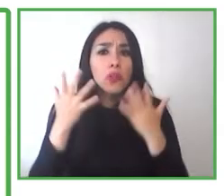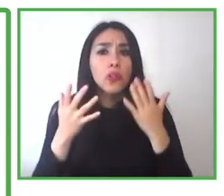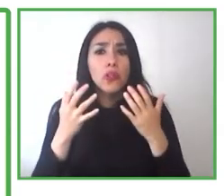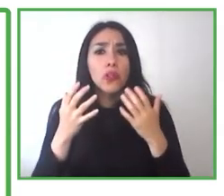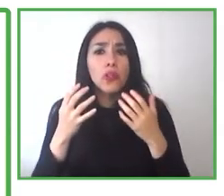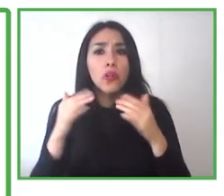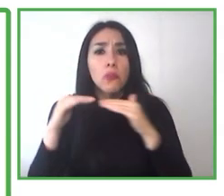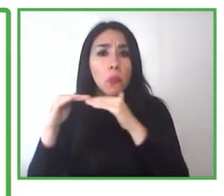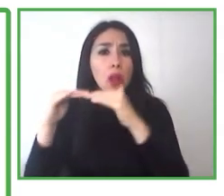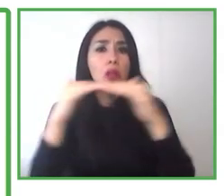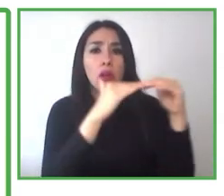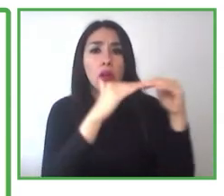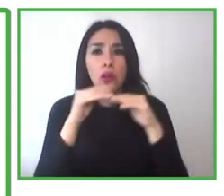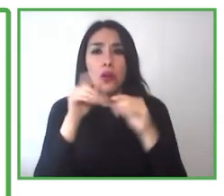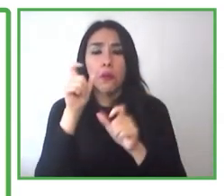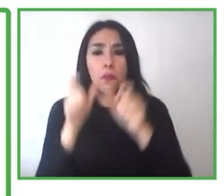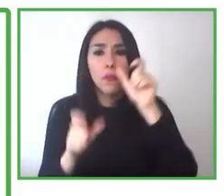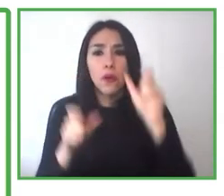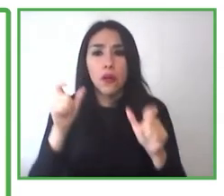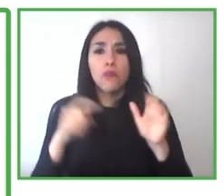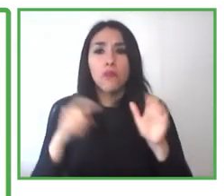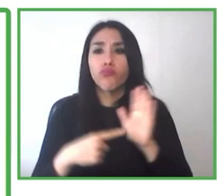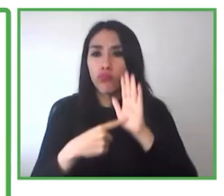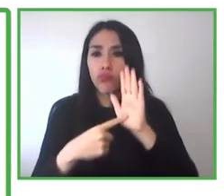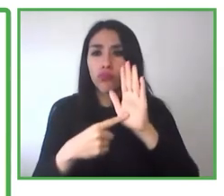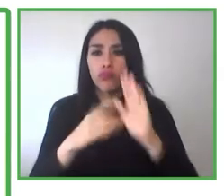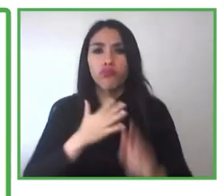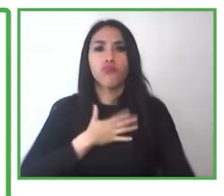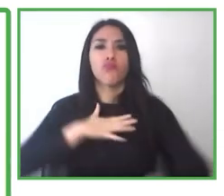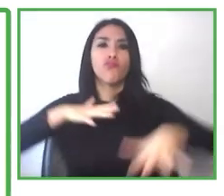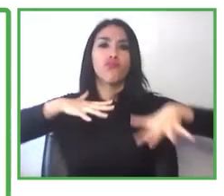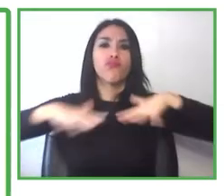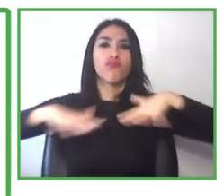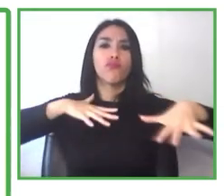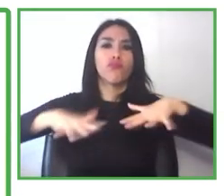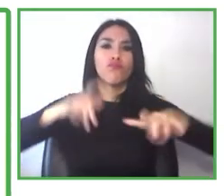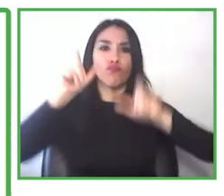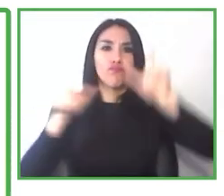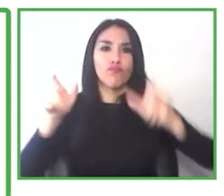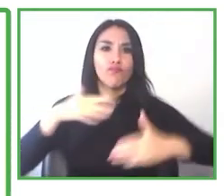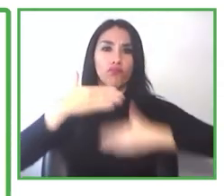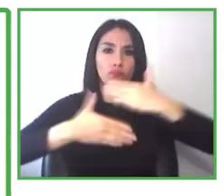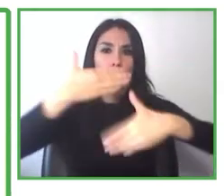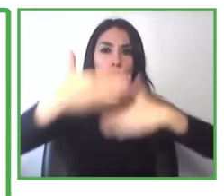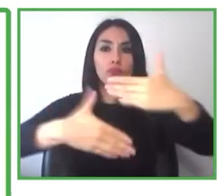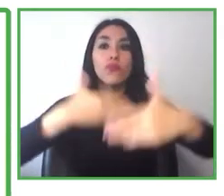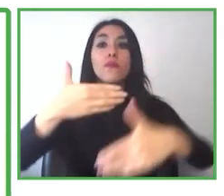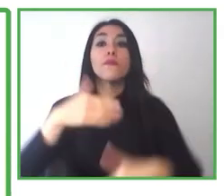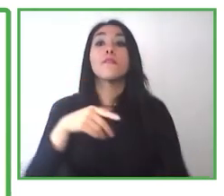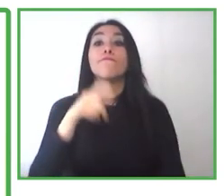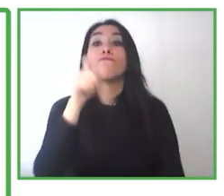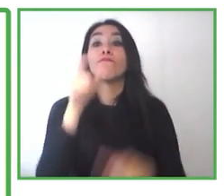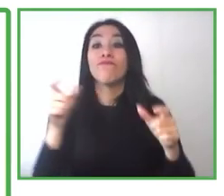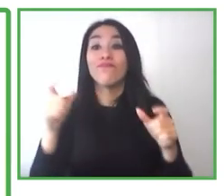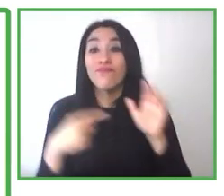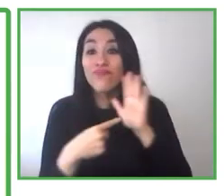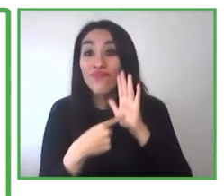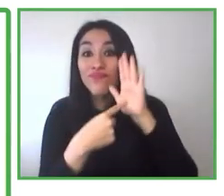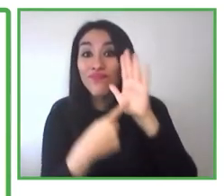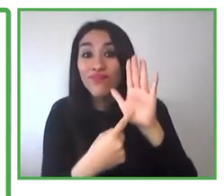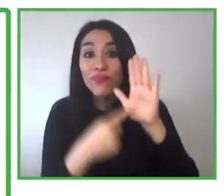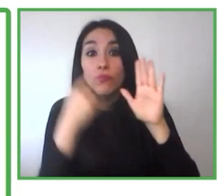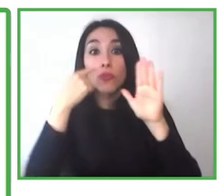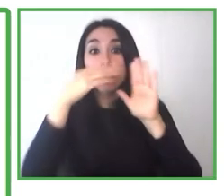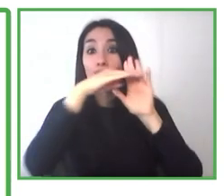saber hacer y que sea reconocido por las empresas, por los trabajadores y por la sociedad en su conjunto